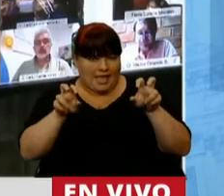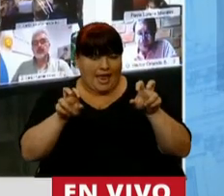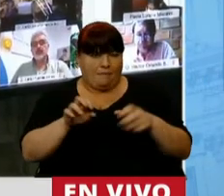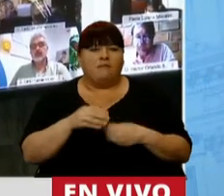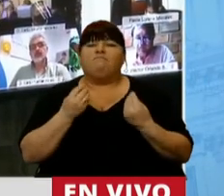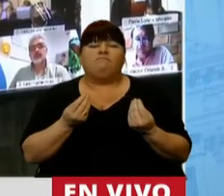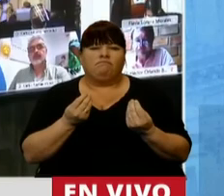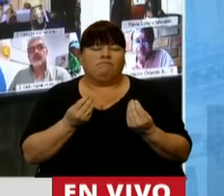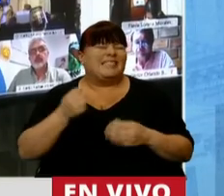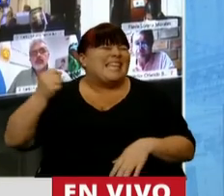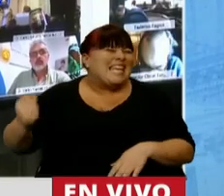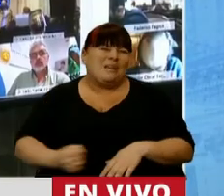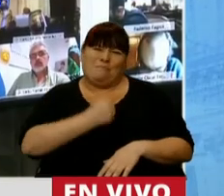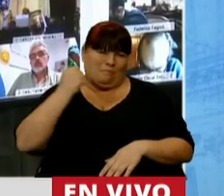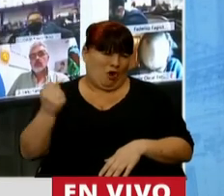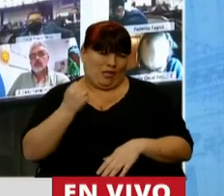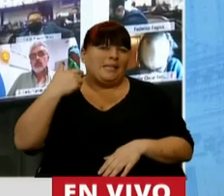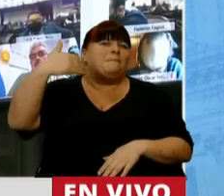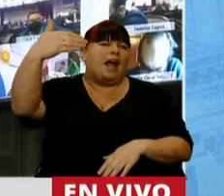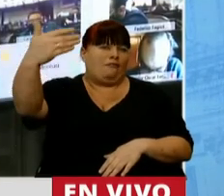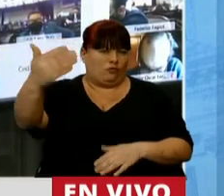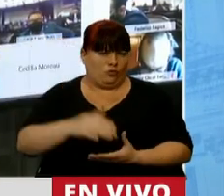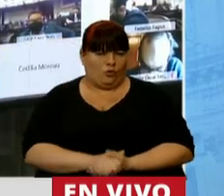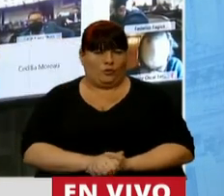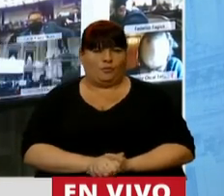que es fundamental para el futuro.